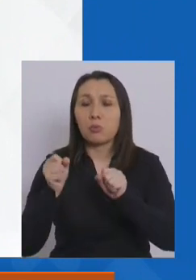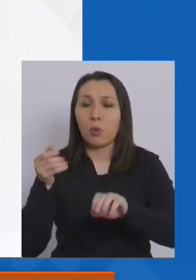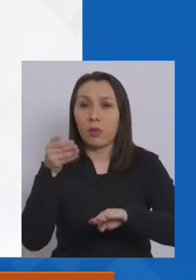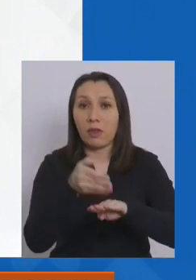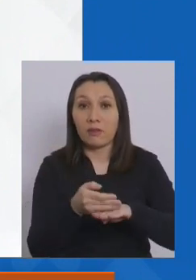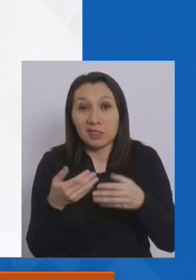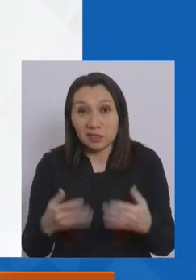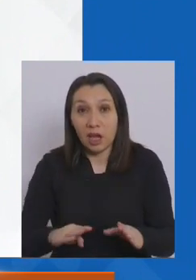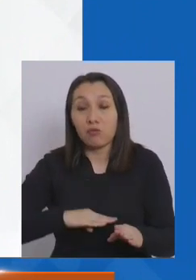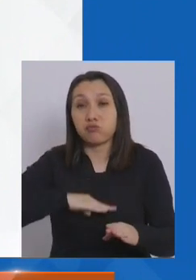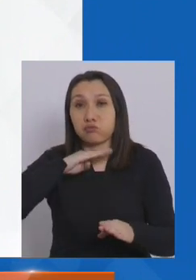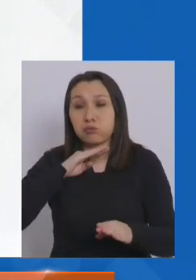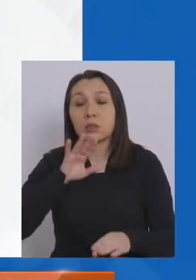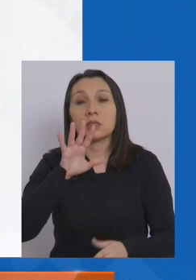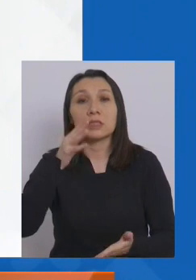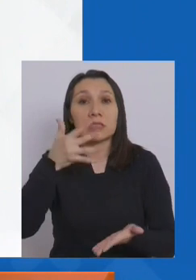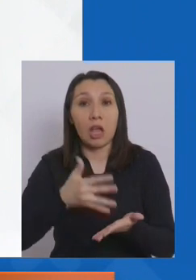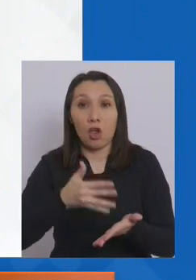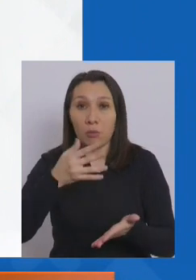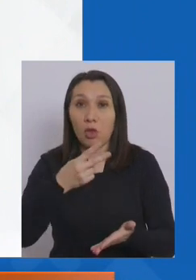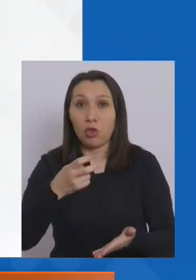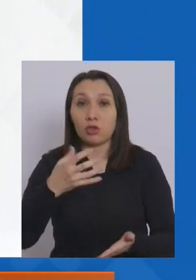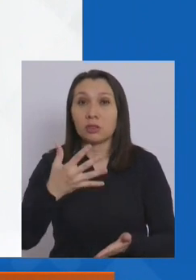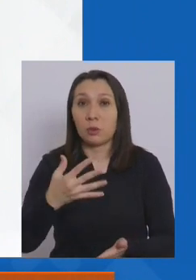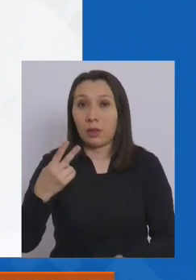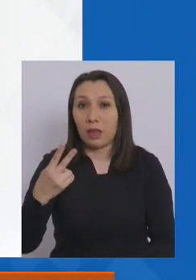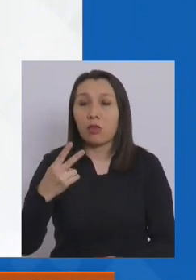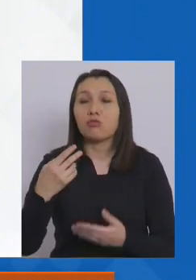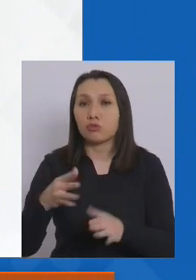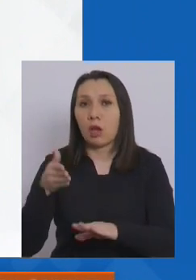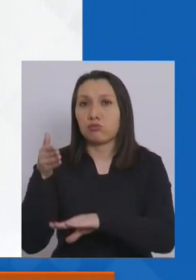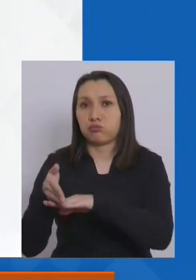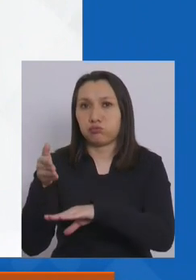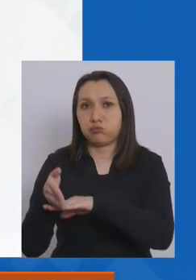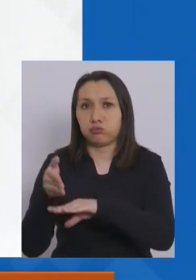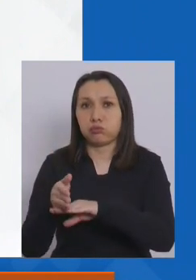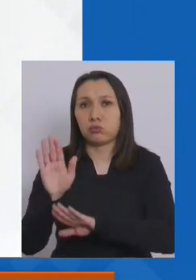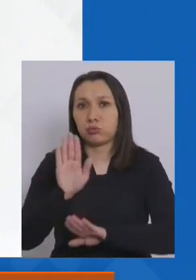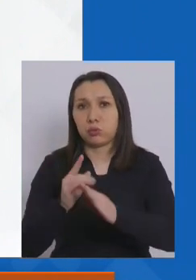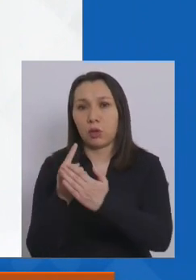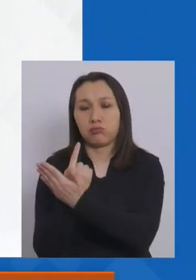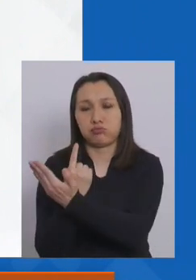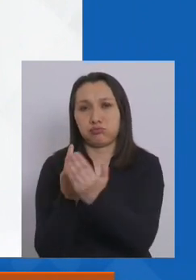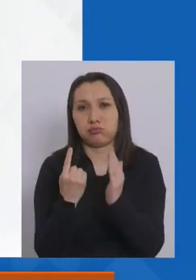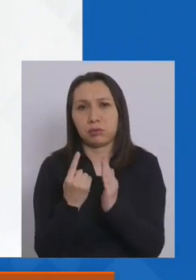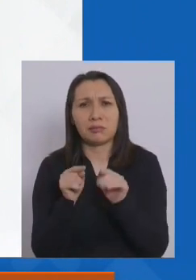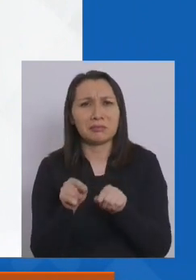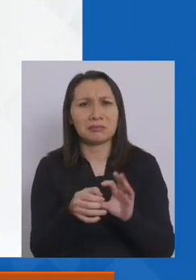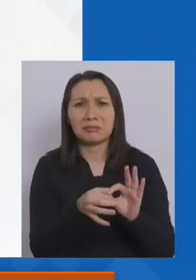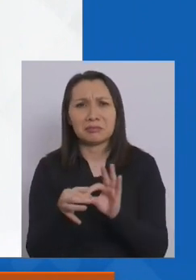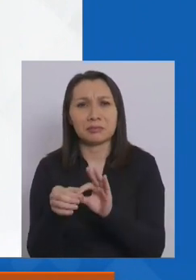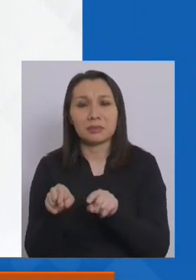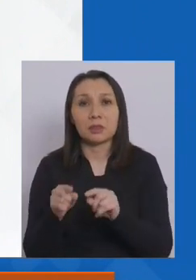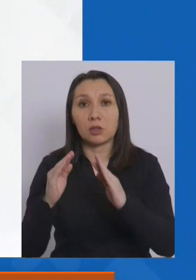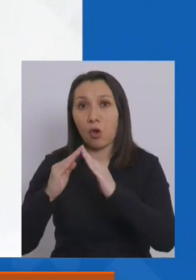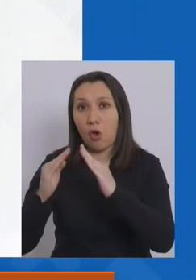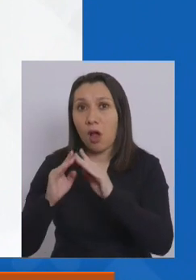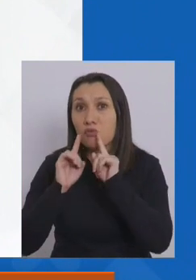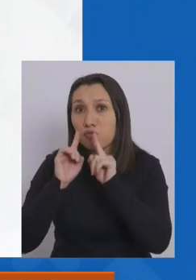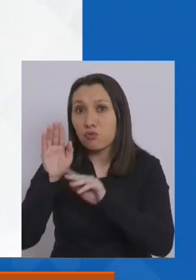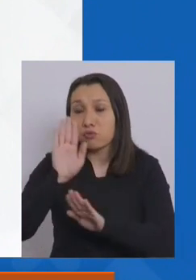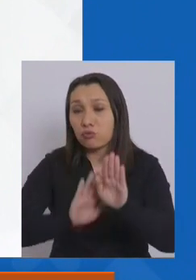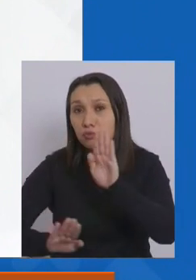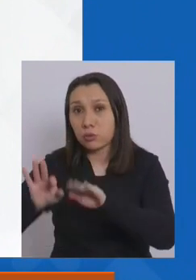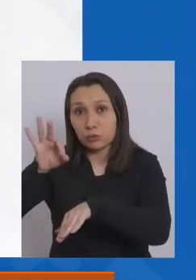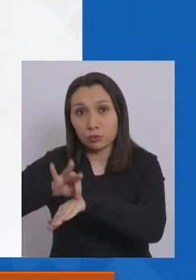de los cuales 5.252 se encuentran utilizados. Esta estrategia de residencias sanitarias,